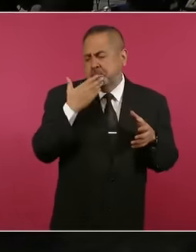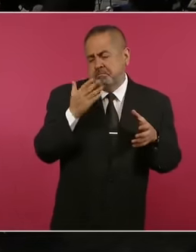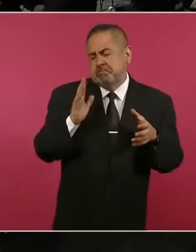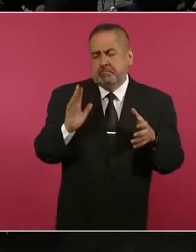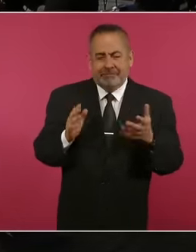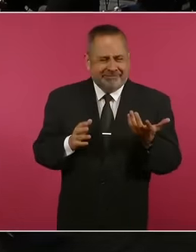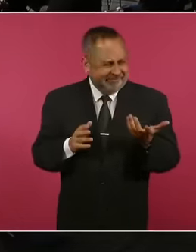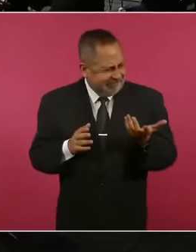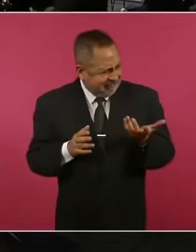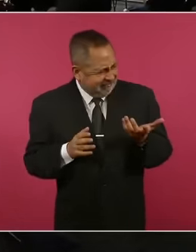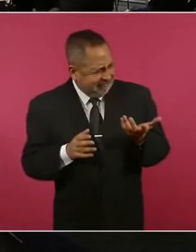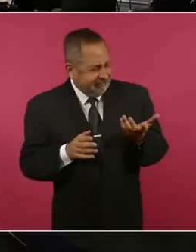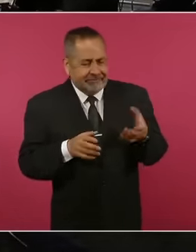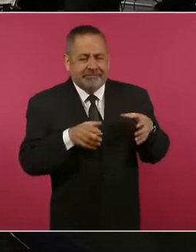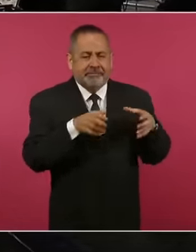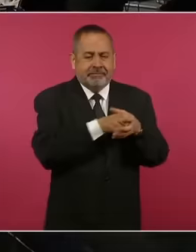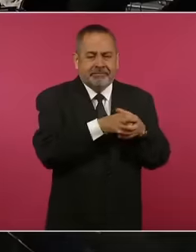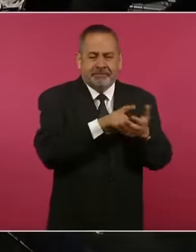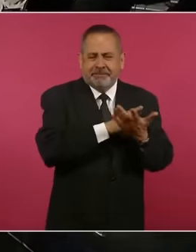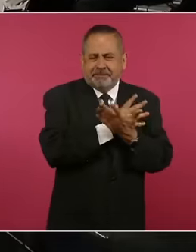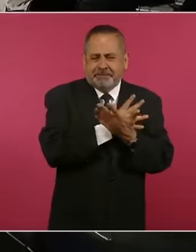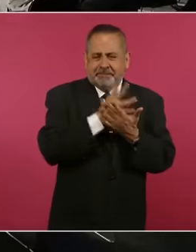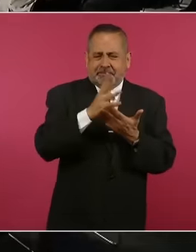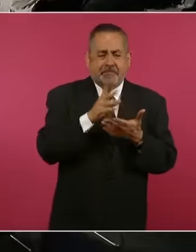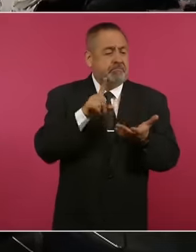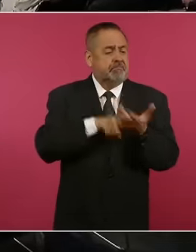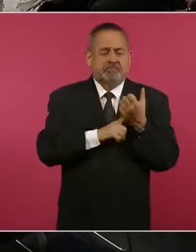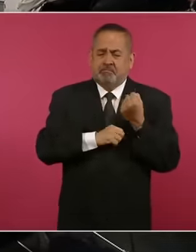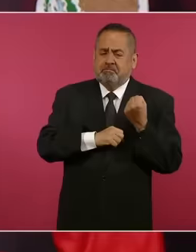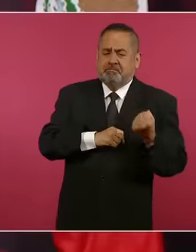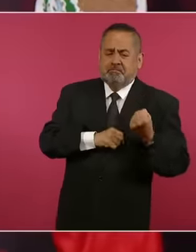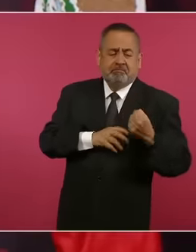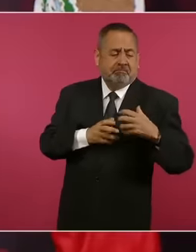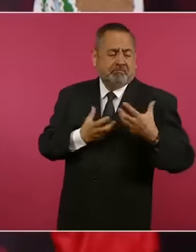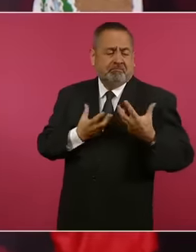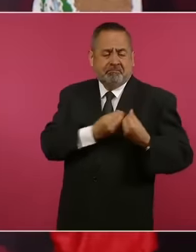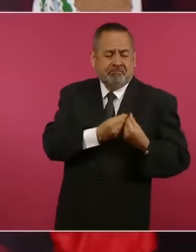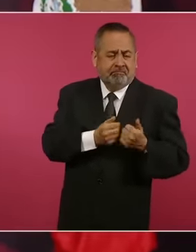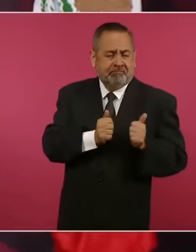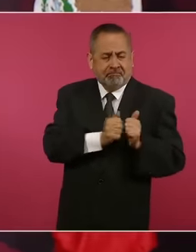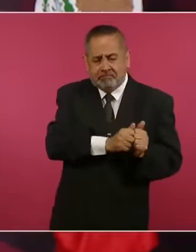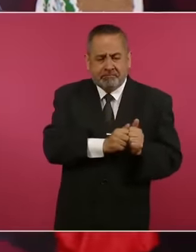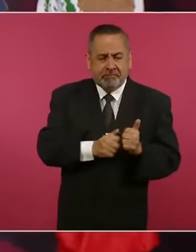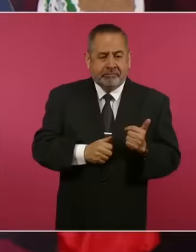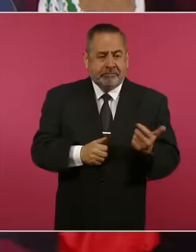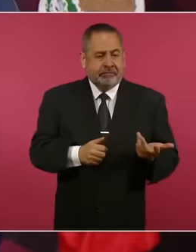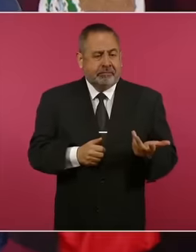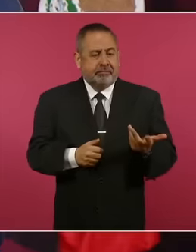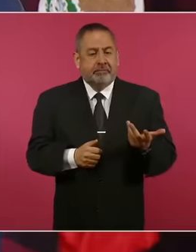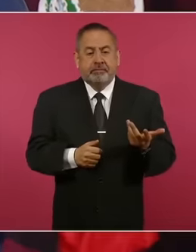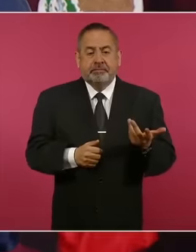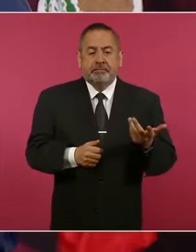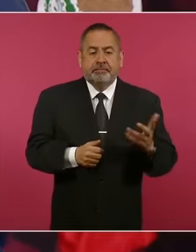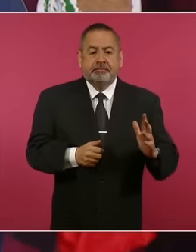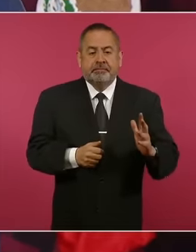ultras o más